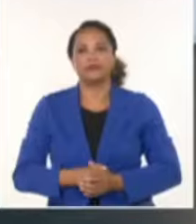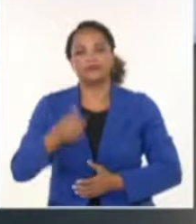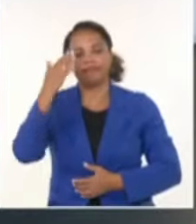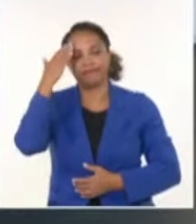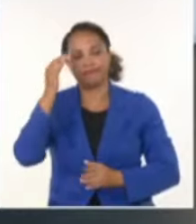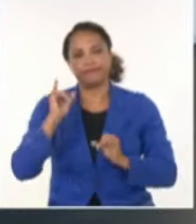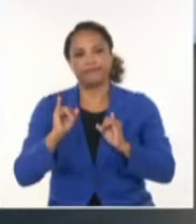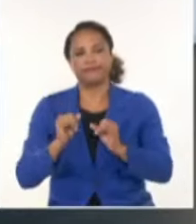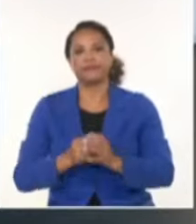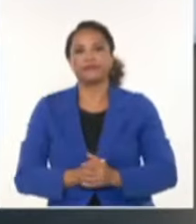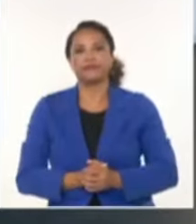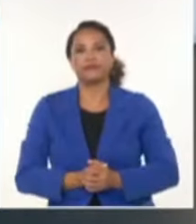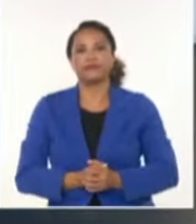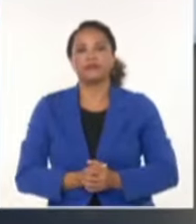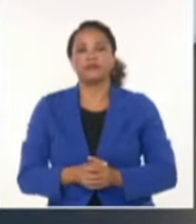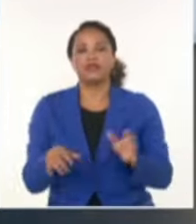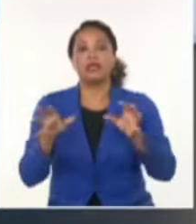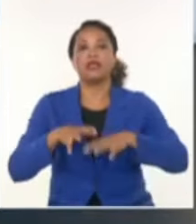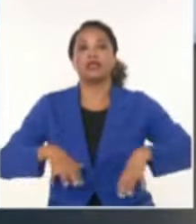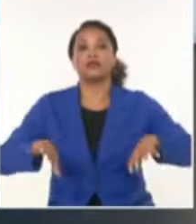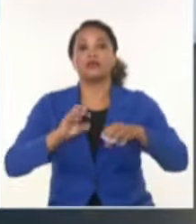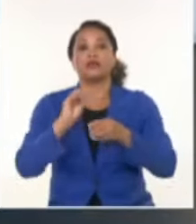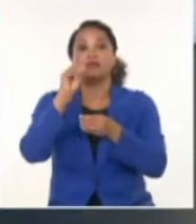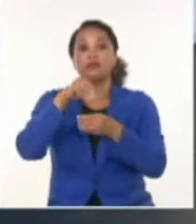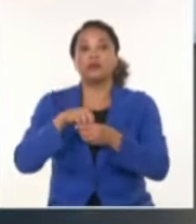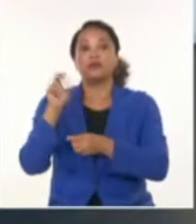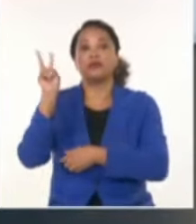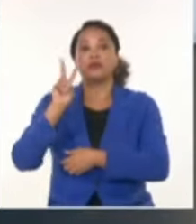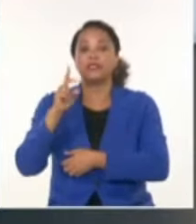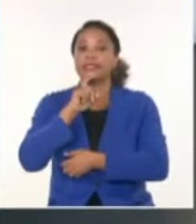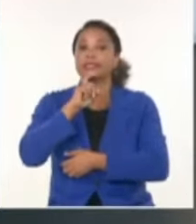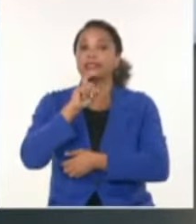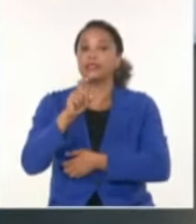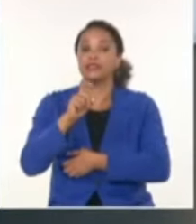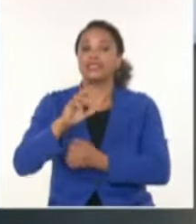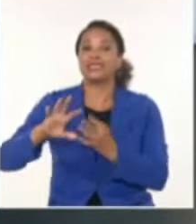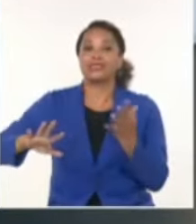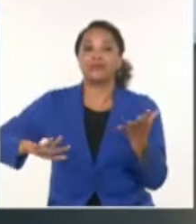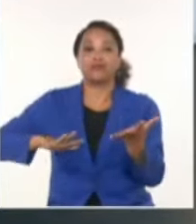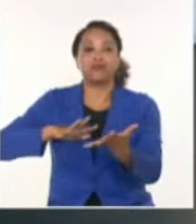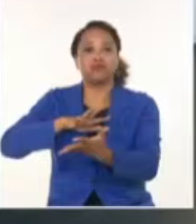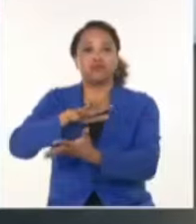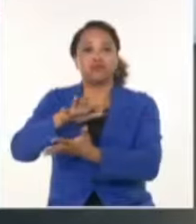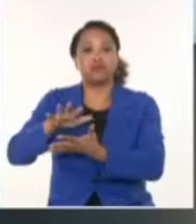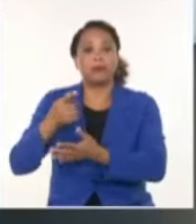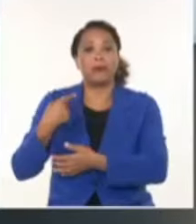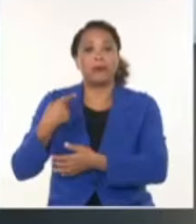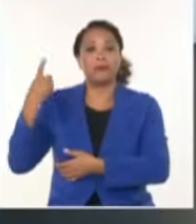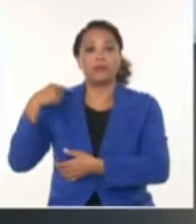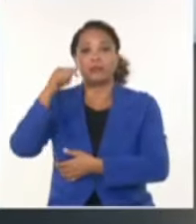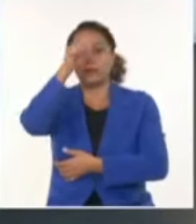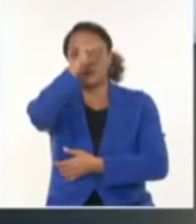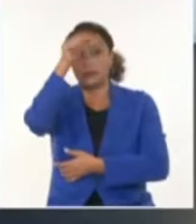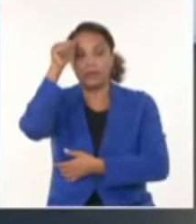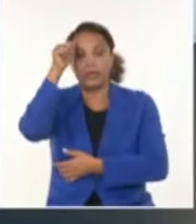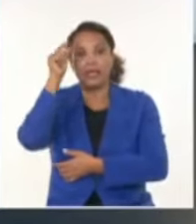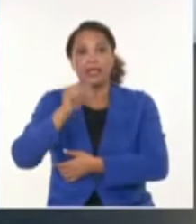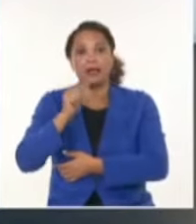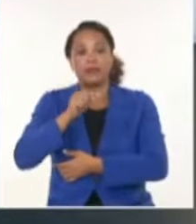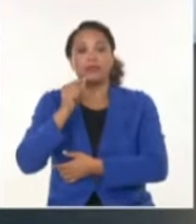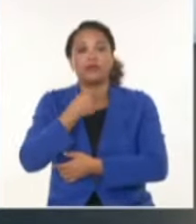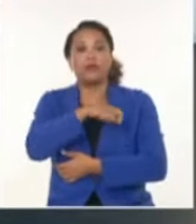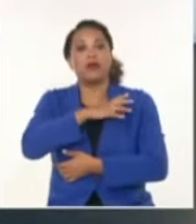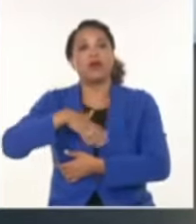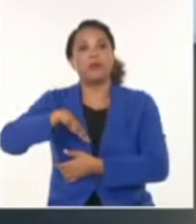Y si bien la situación sociopolítica dentro de Venezuela es bastante tensa desde el pasado domingo, el avispero está mucho más agitado a nivel regional e